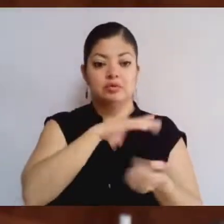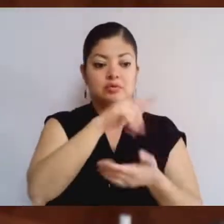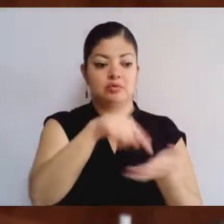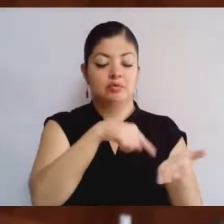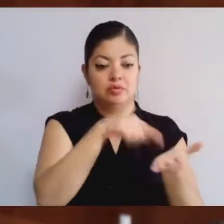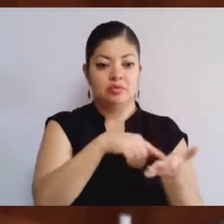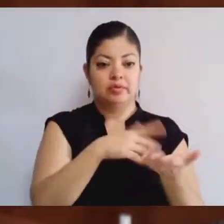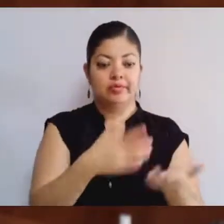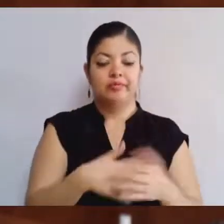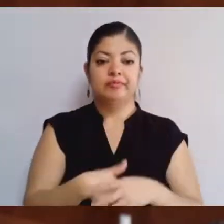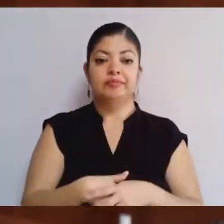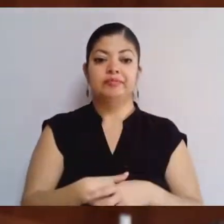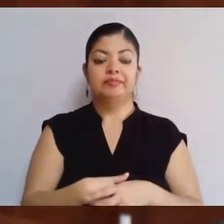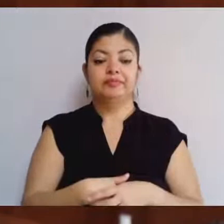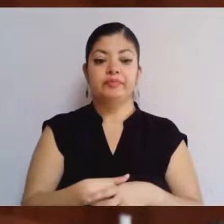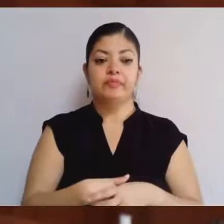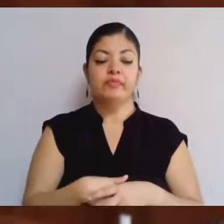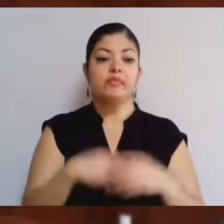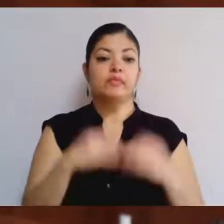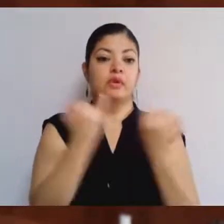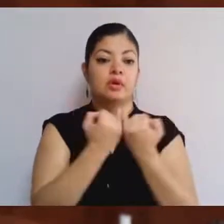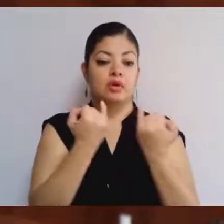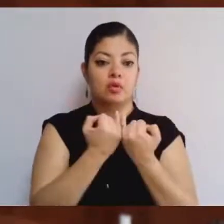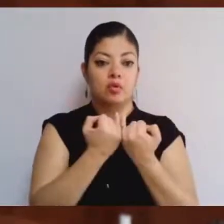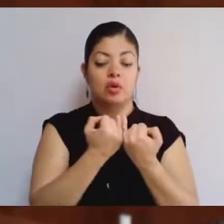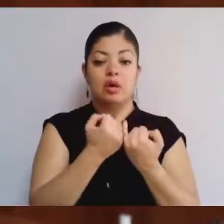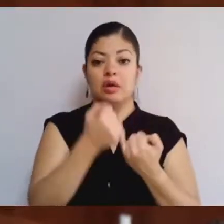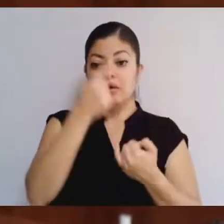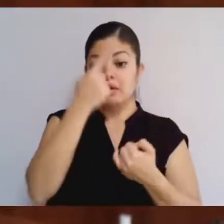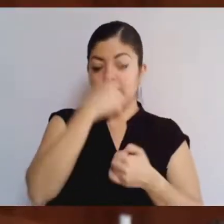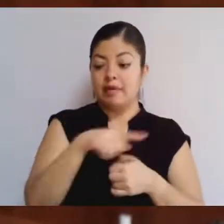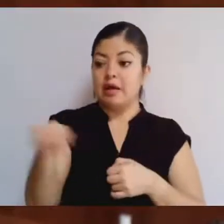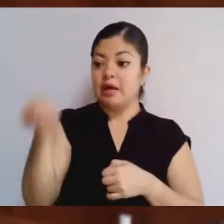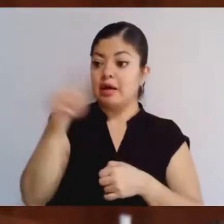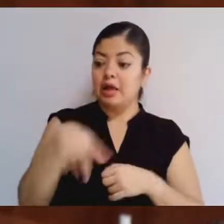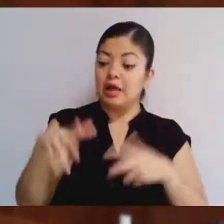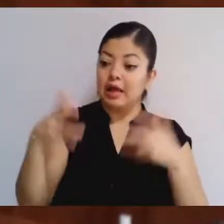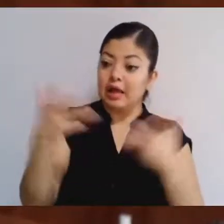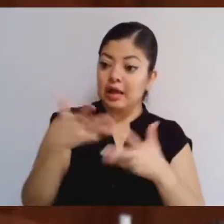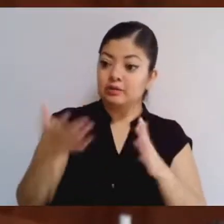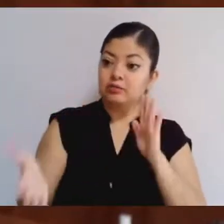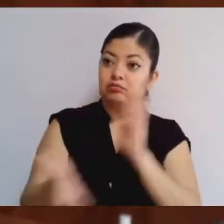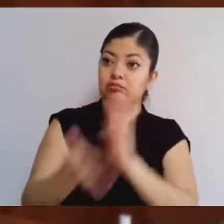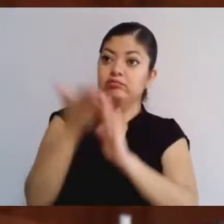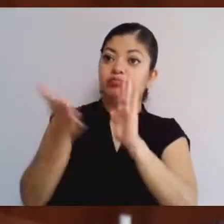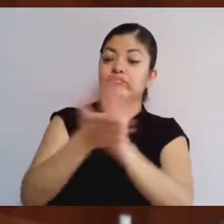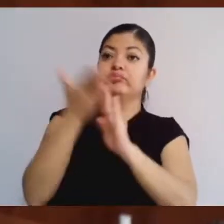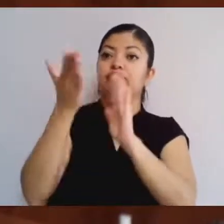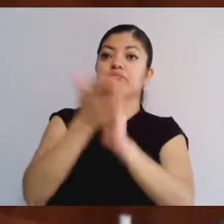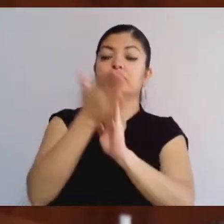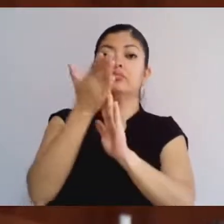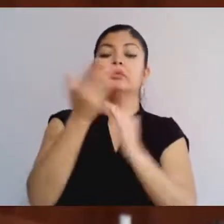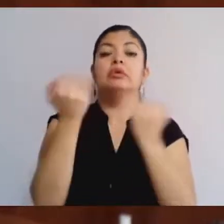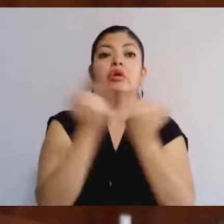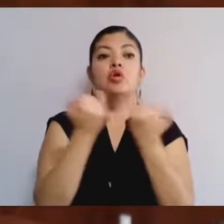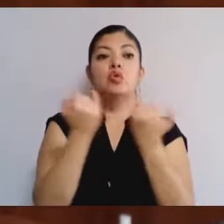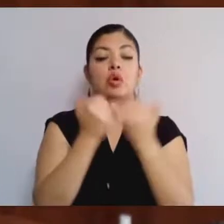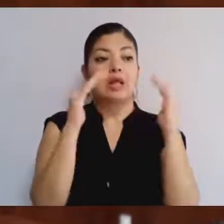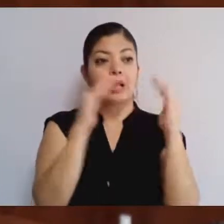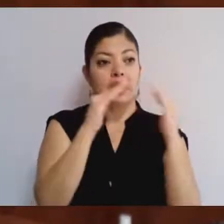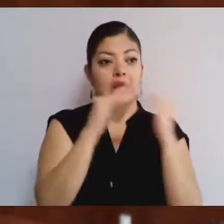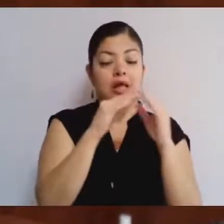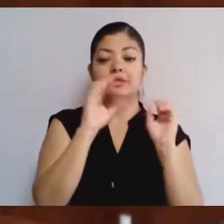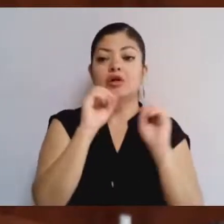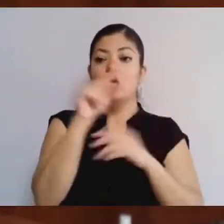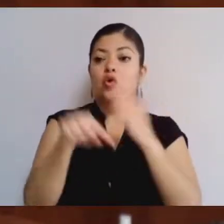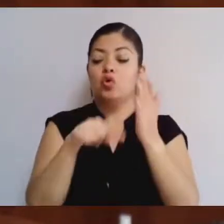establecimientos, así como para quienes llevan a cabo la construcción de inmuebles para vivienda